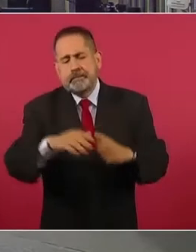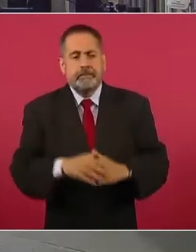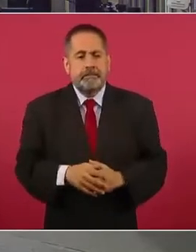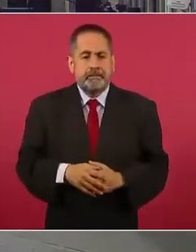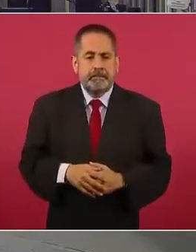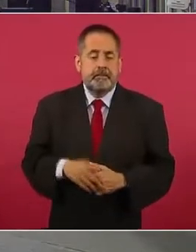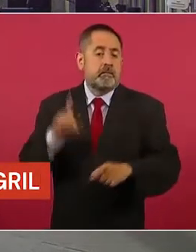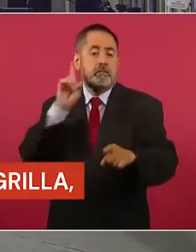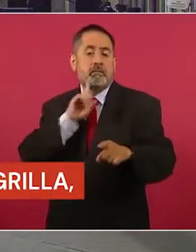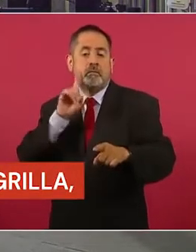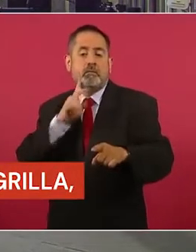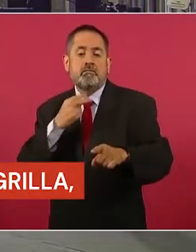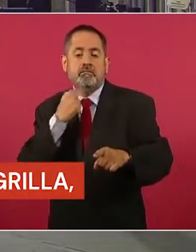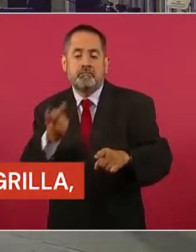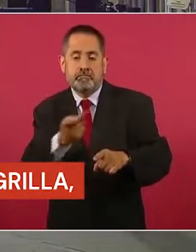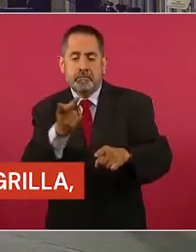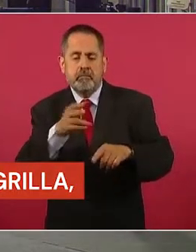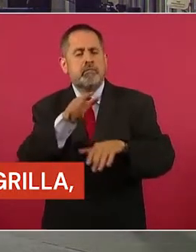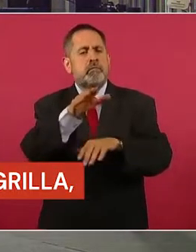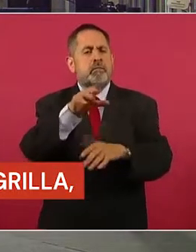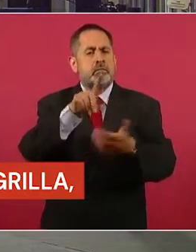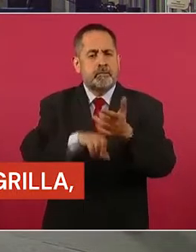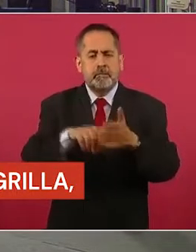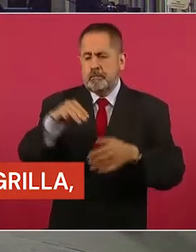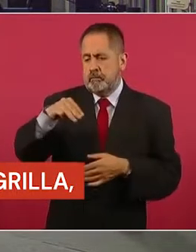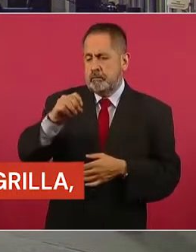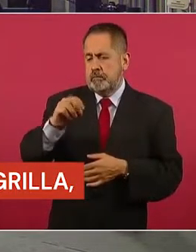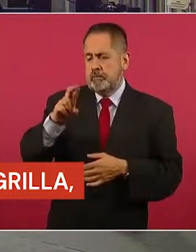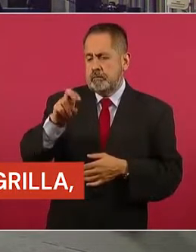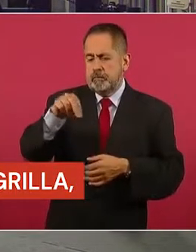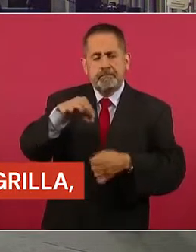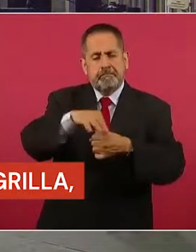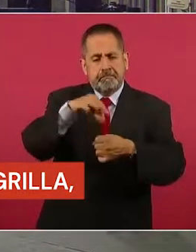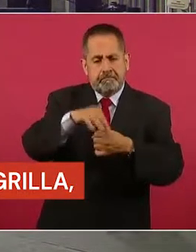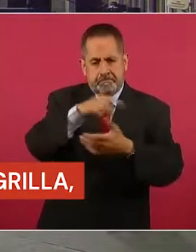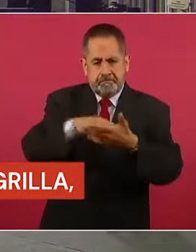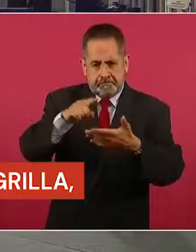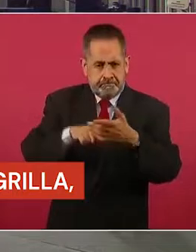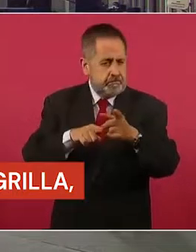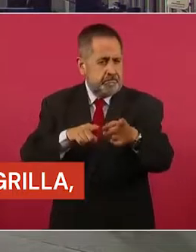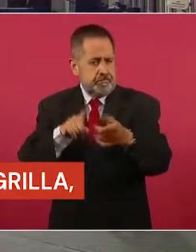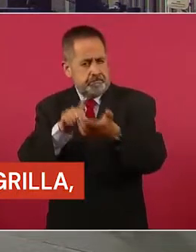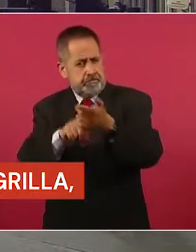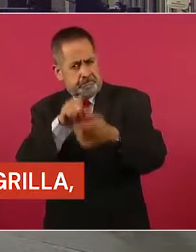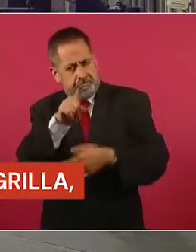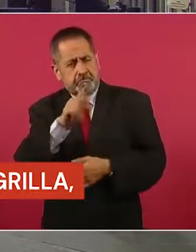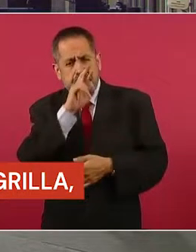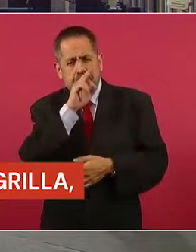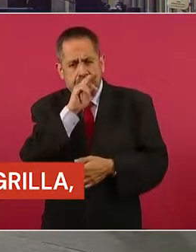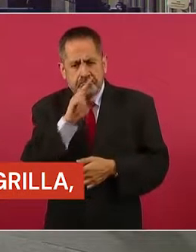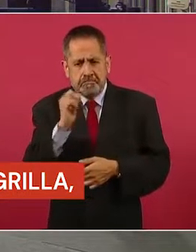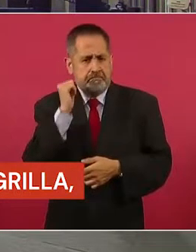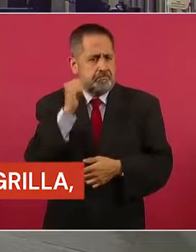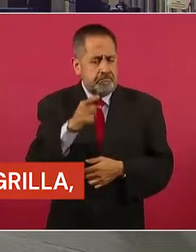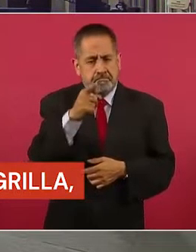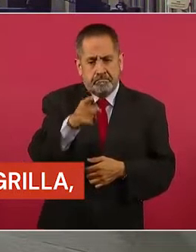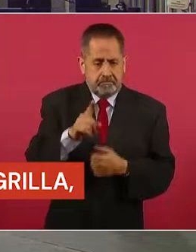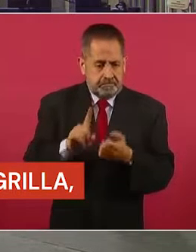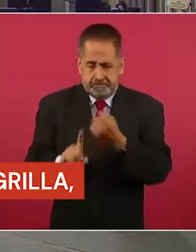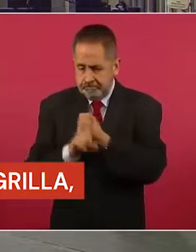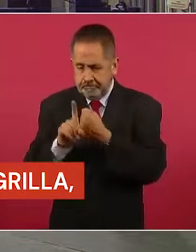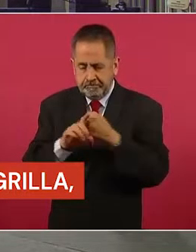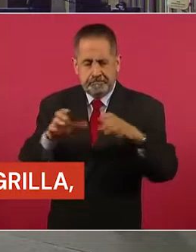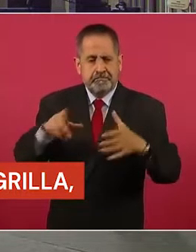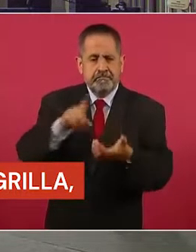La elección interna de Morena, quería preguntarle, si no le preocupa que los problemas